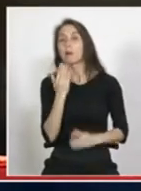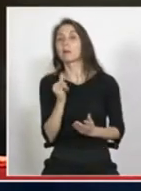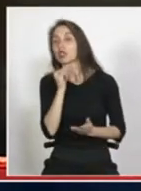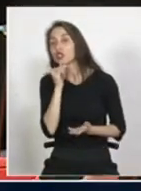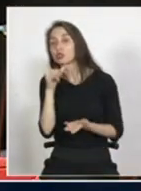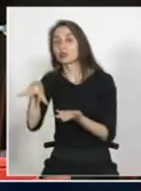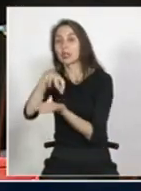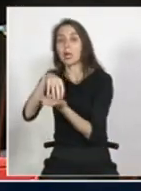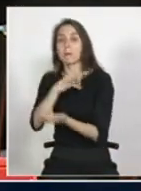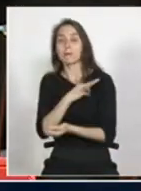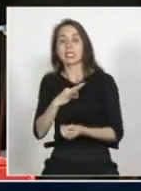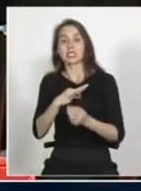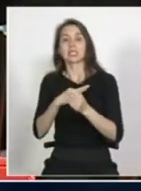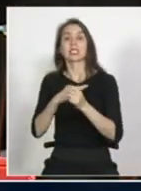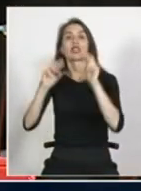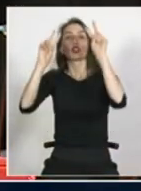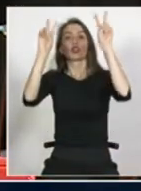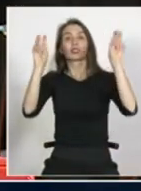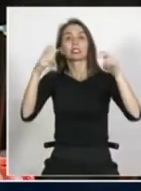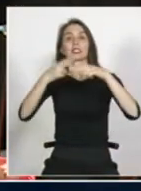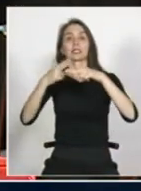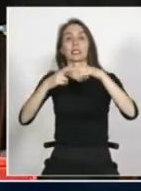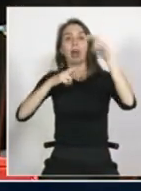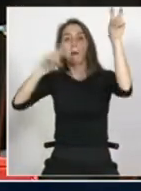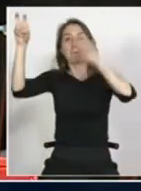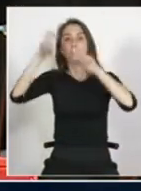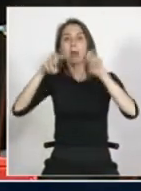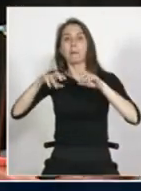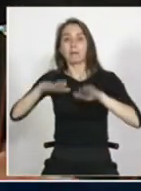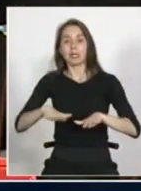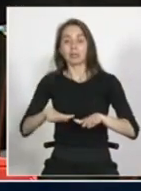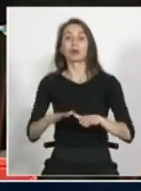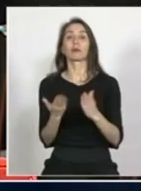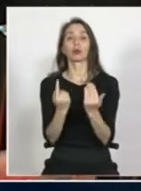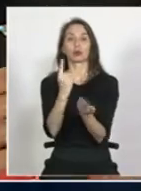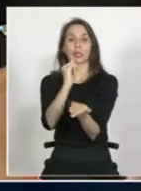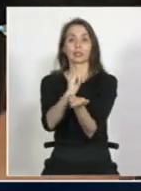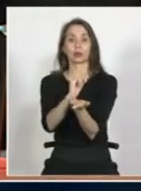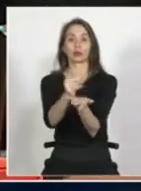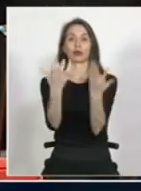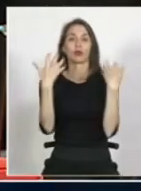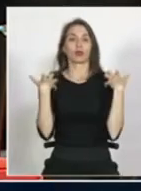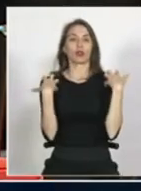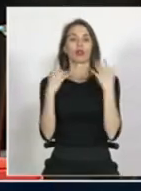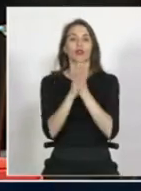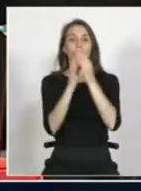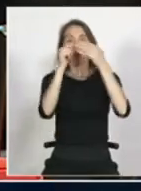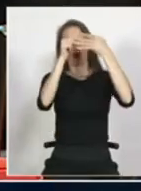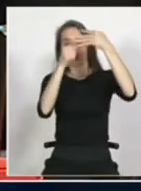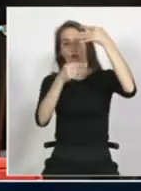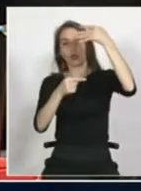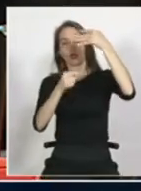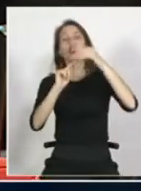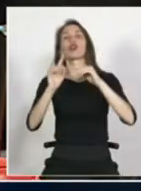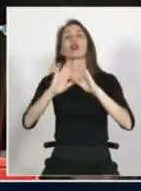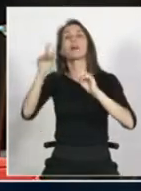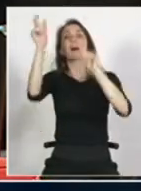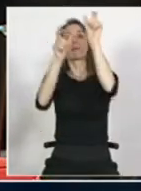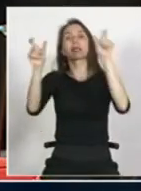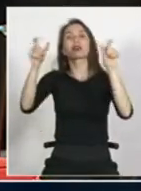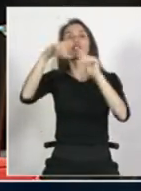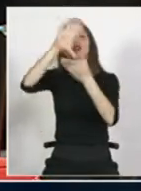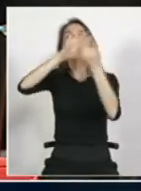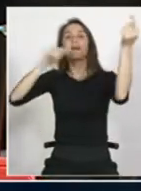ministerio de migración, pero lo que quiero decir es que tiene que haber un organismo del Estado que tenga todo centralizado y no solamente el tema extranjería, que sea más